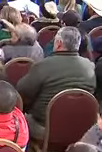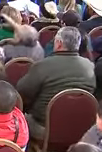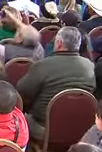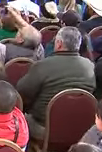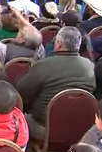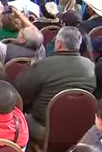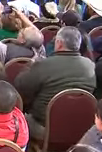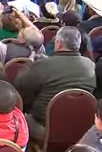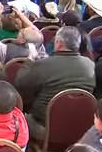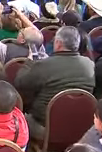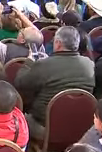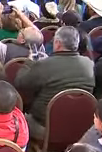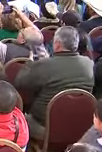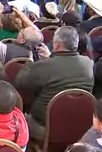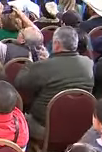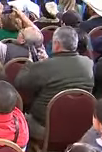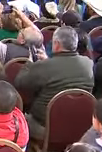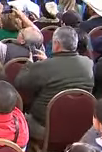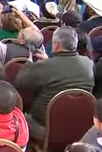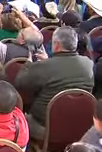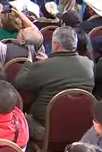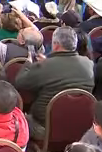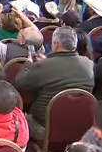aquí en San Luis Potosí